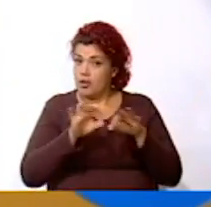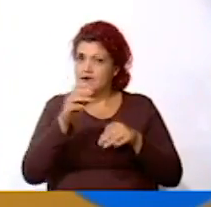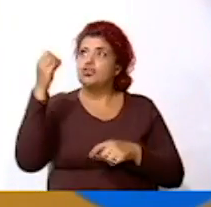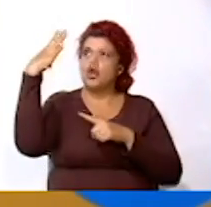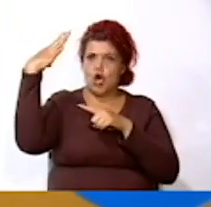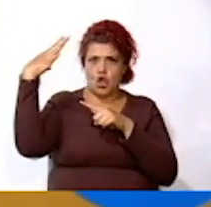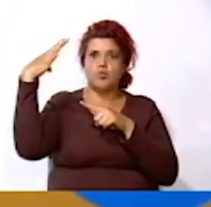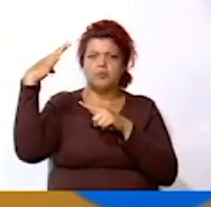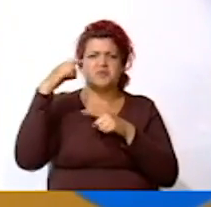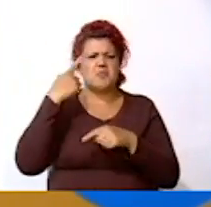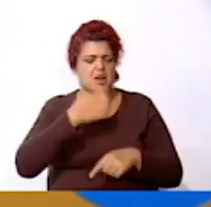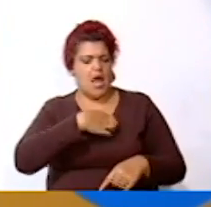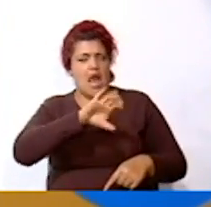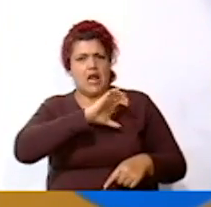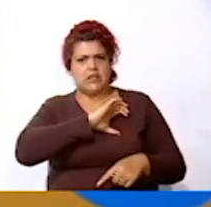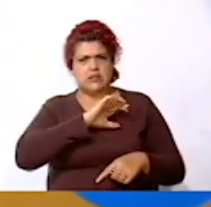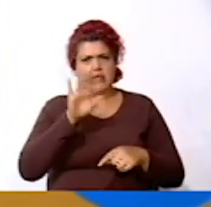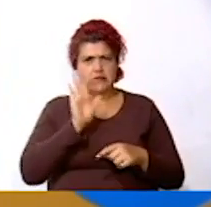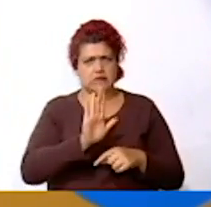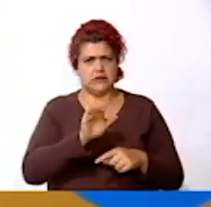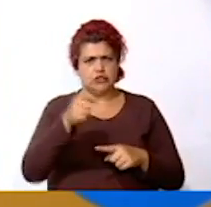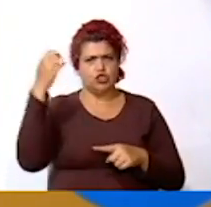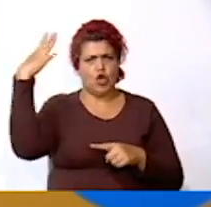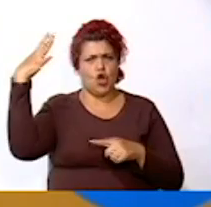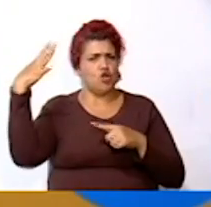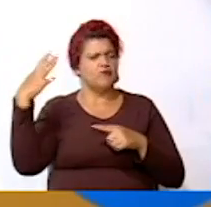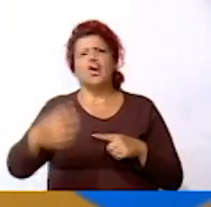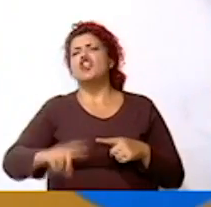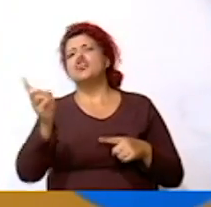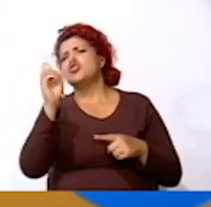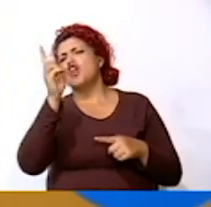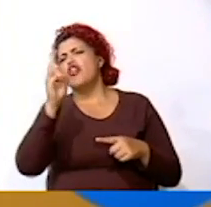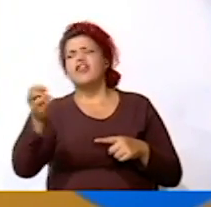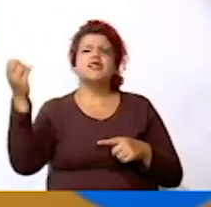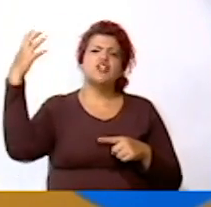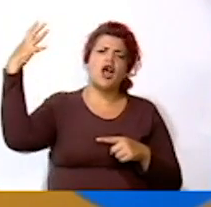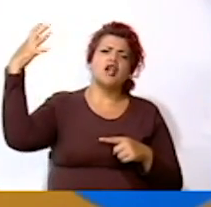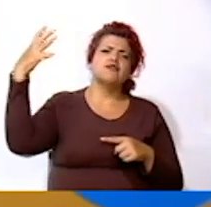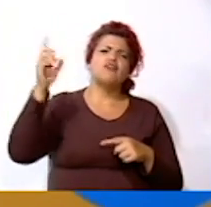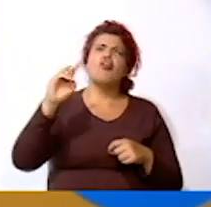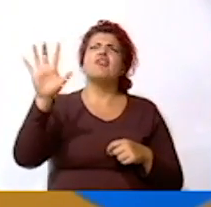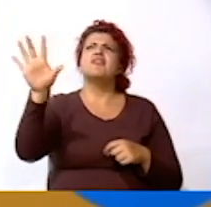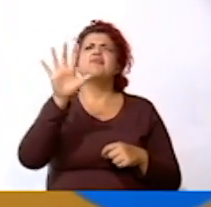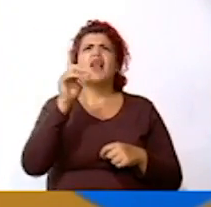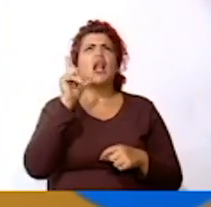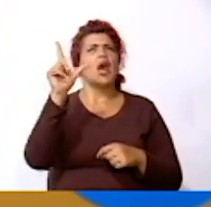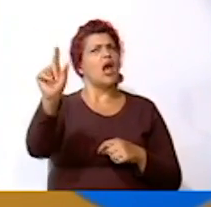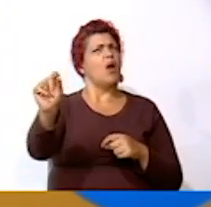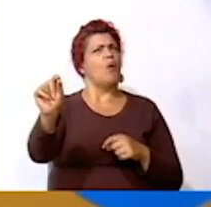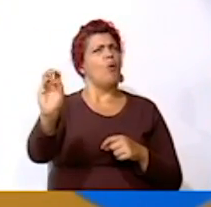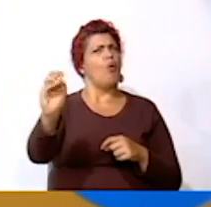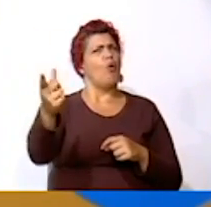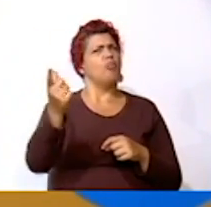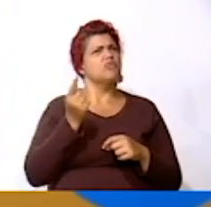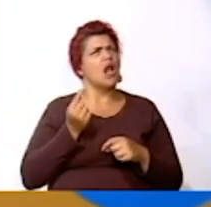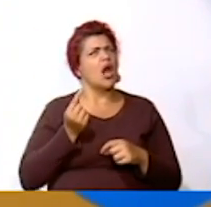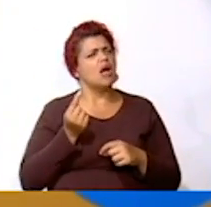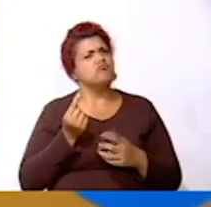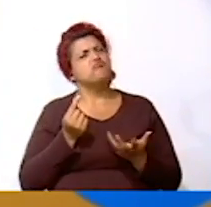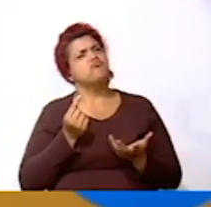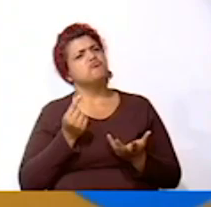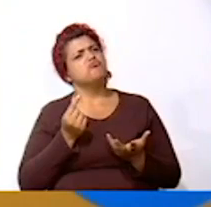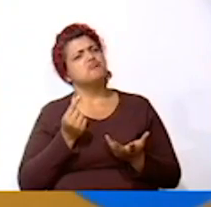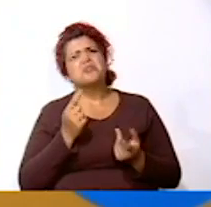¿Qué características tiene el sol? ¿Dónde está ubicado? ¿Estará lejos o estará muy cerca?